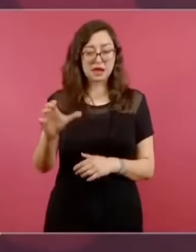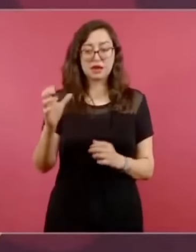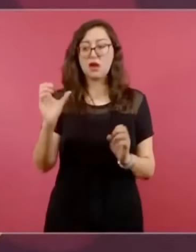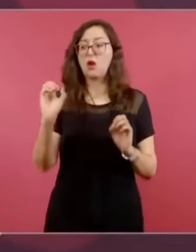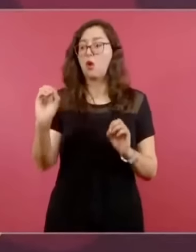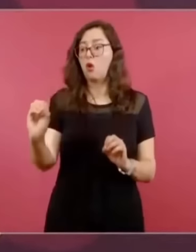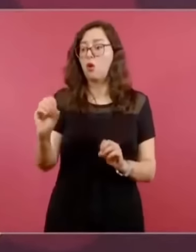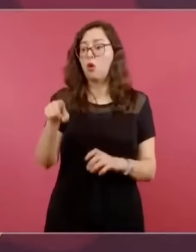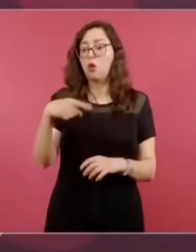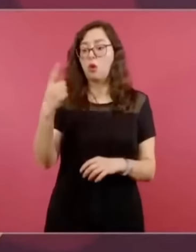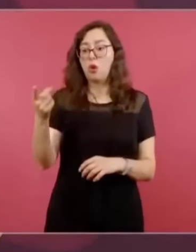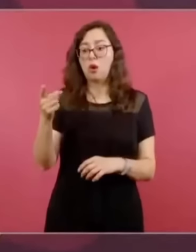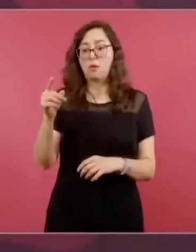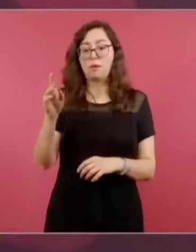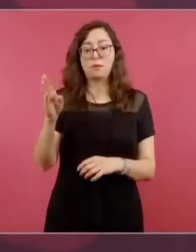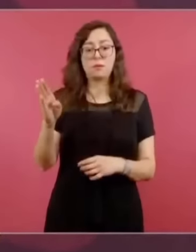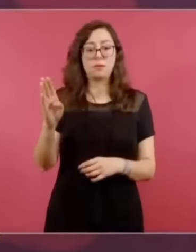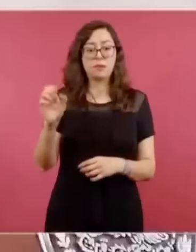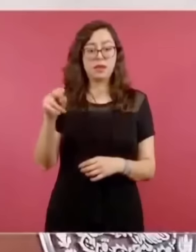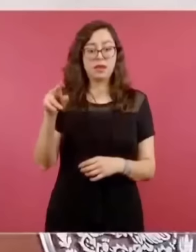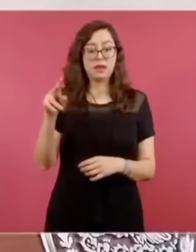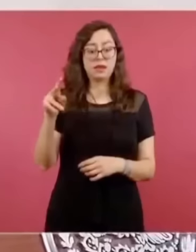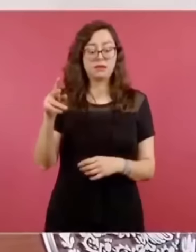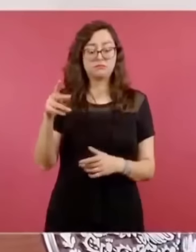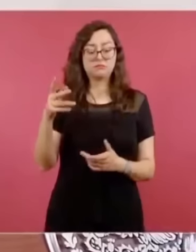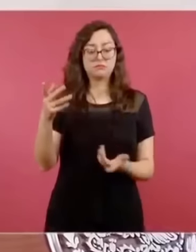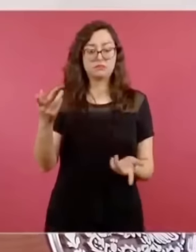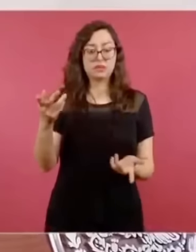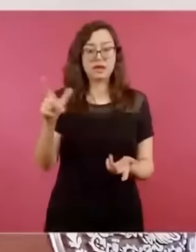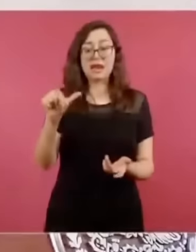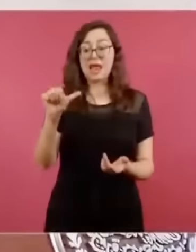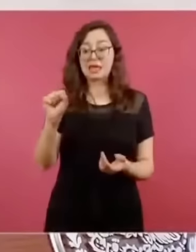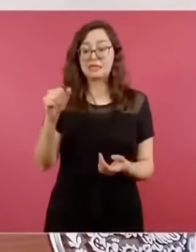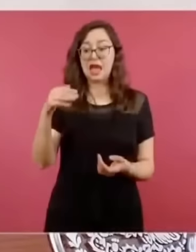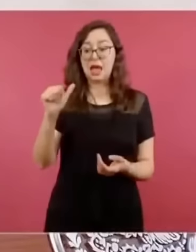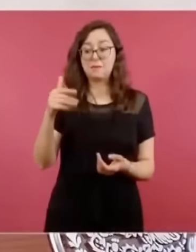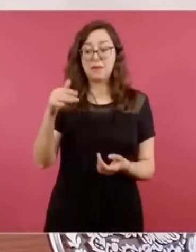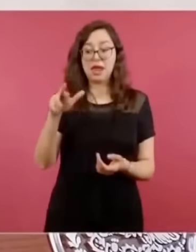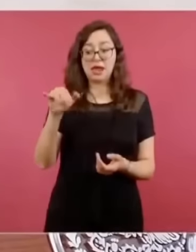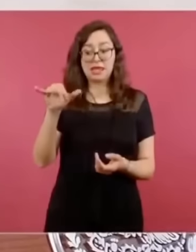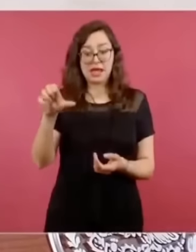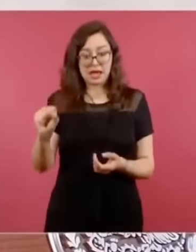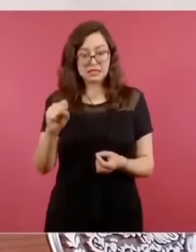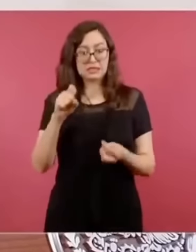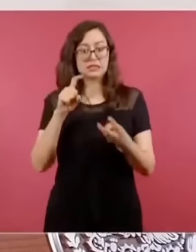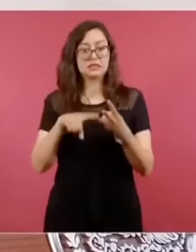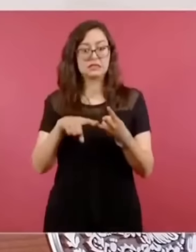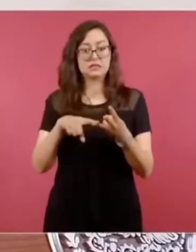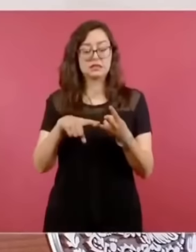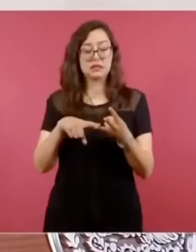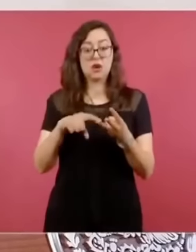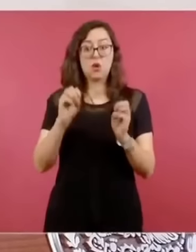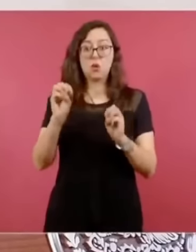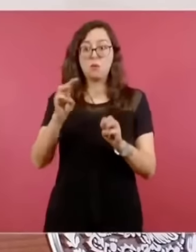Buenavista, Michoacán,